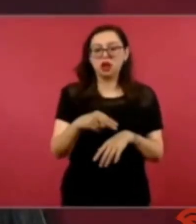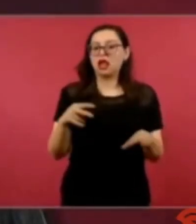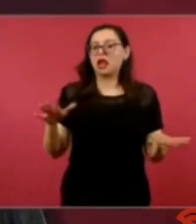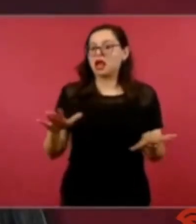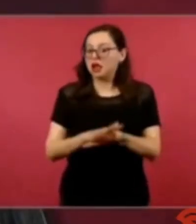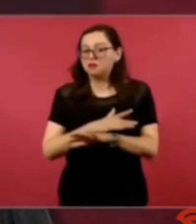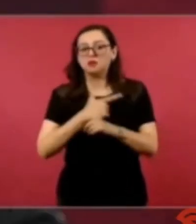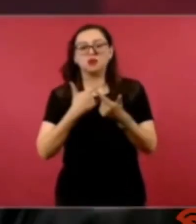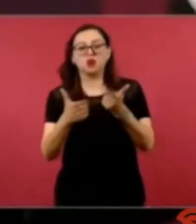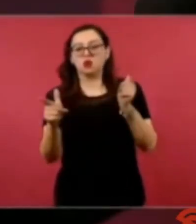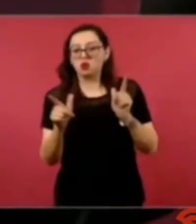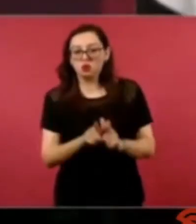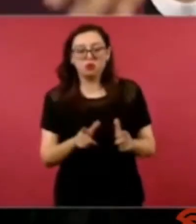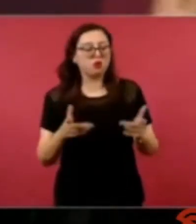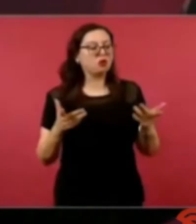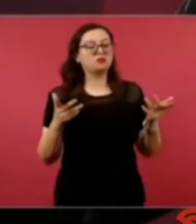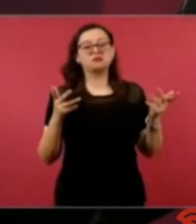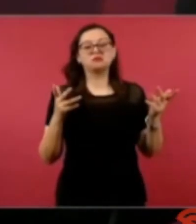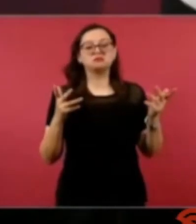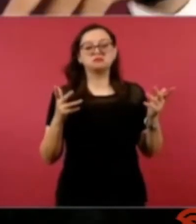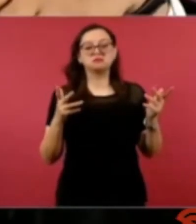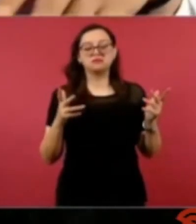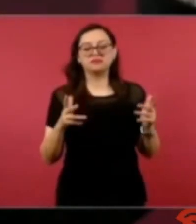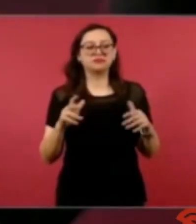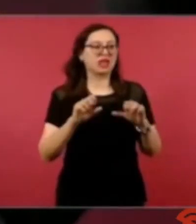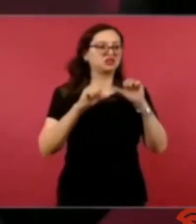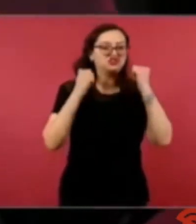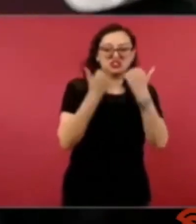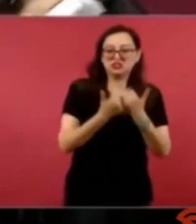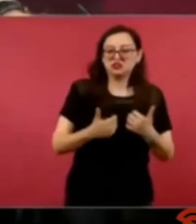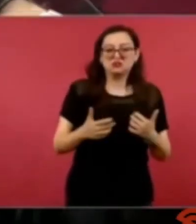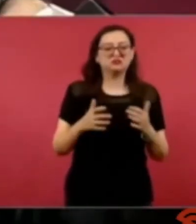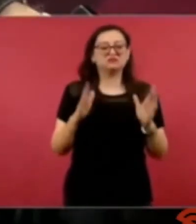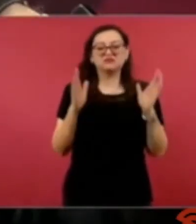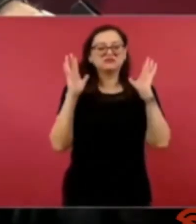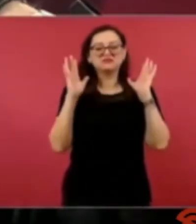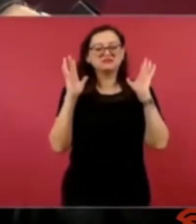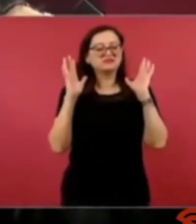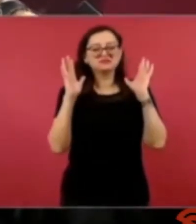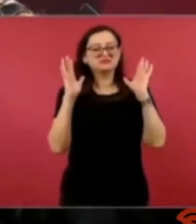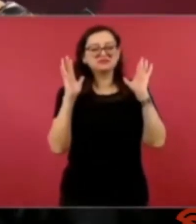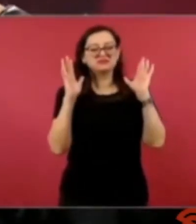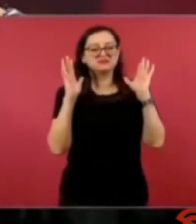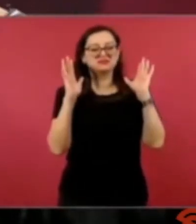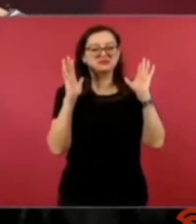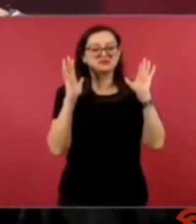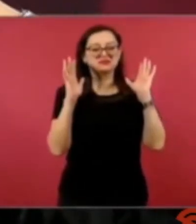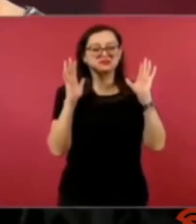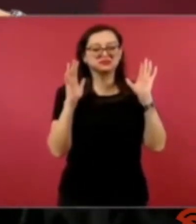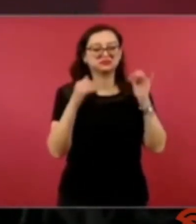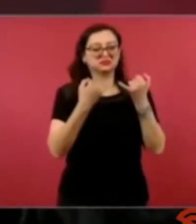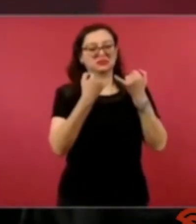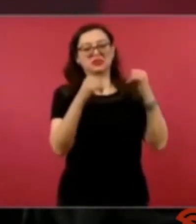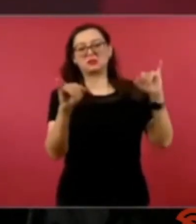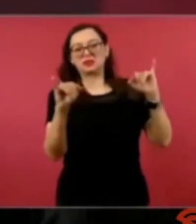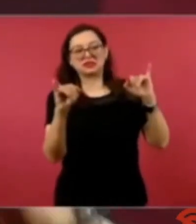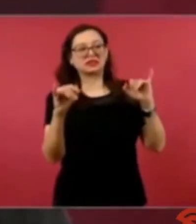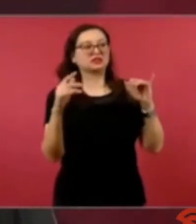eso de sociedad civil y este ciudadanos independientes